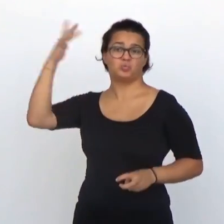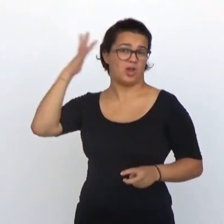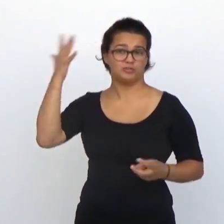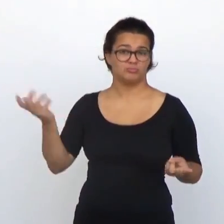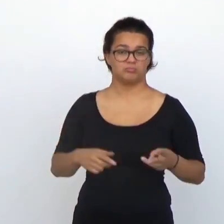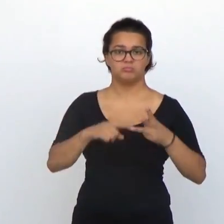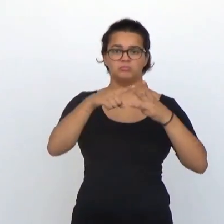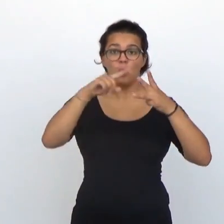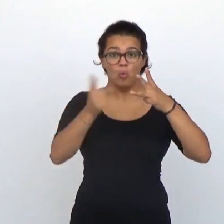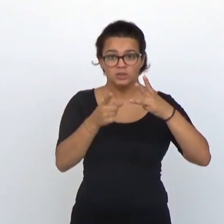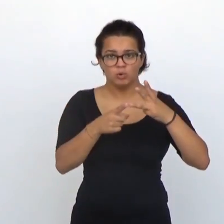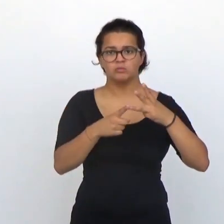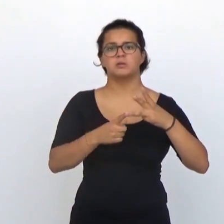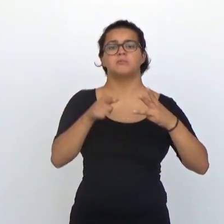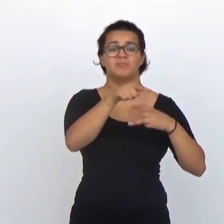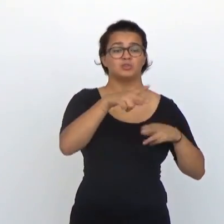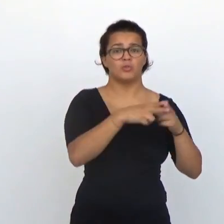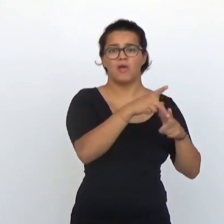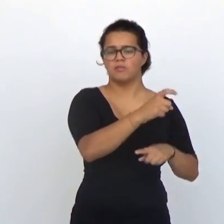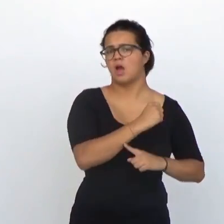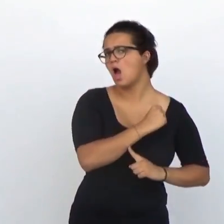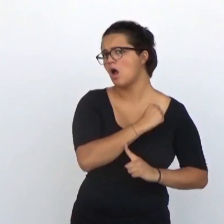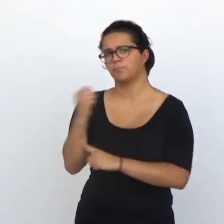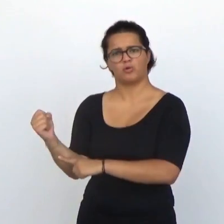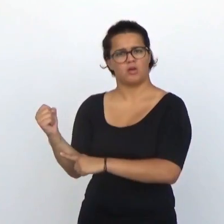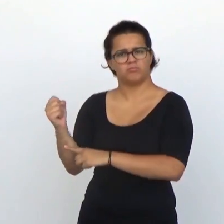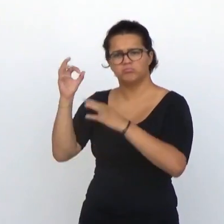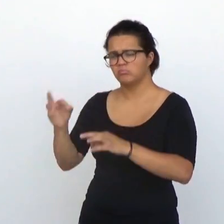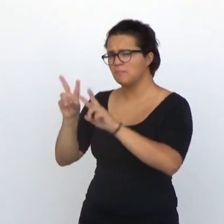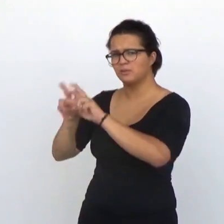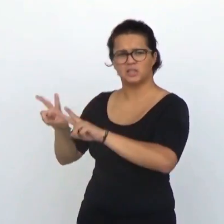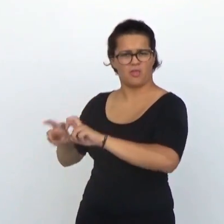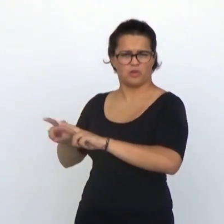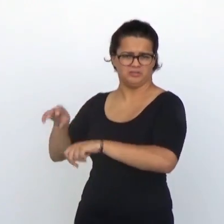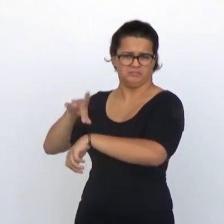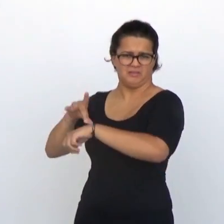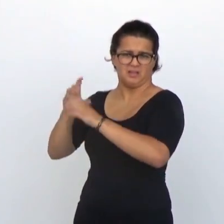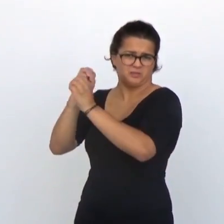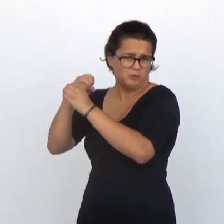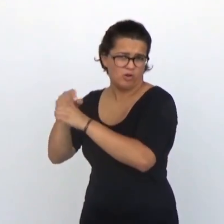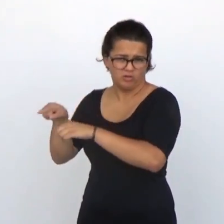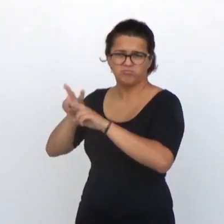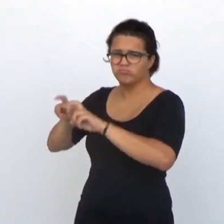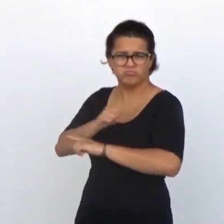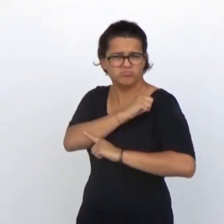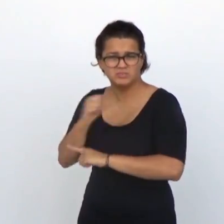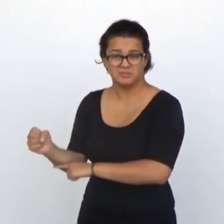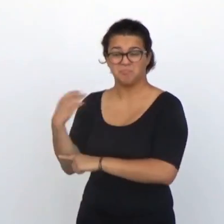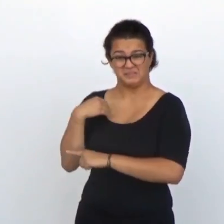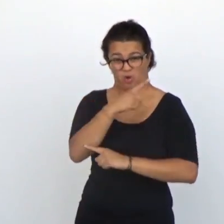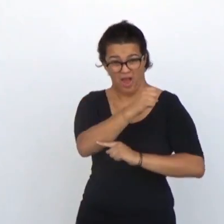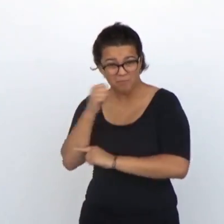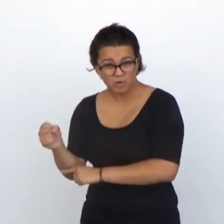sino sólo de sueños y por último para que apoye decidida y generosamente las investigaciones biomédicas.